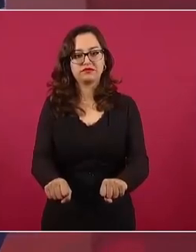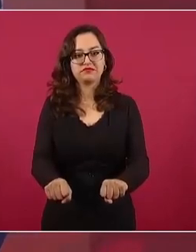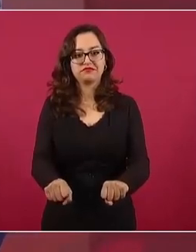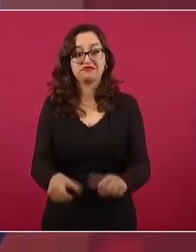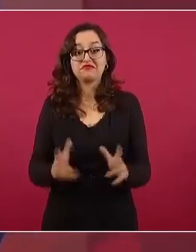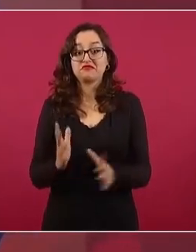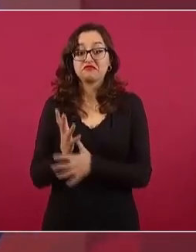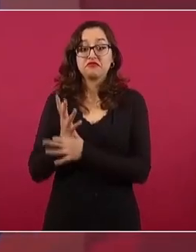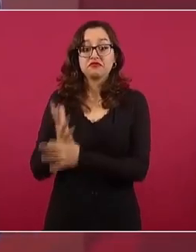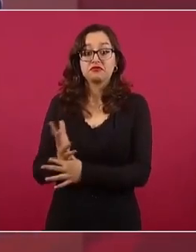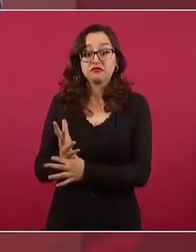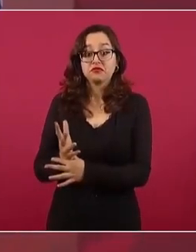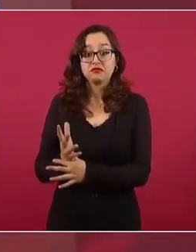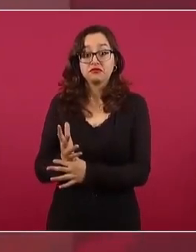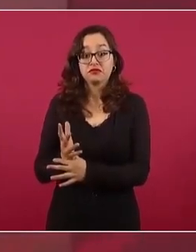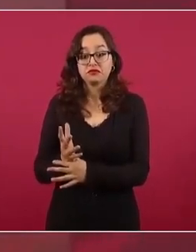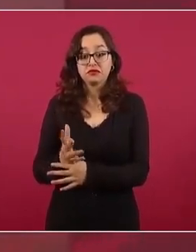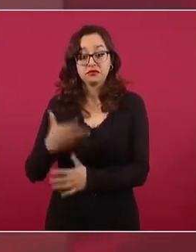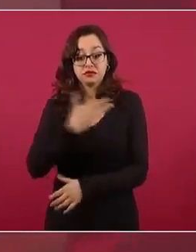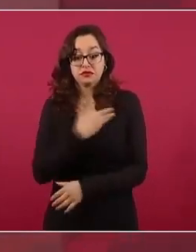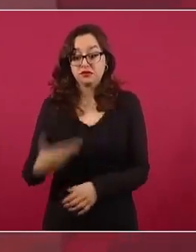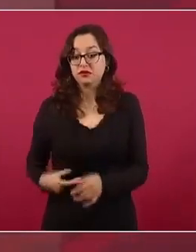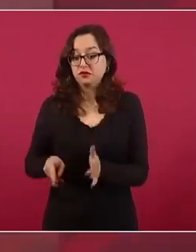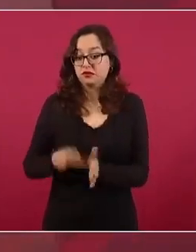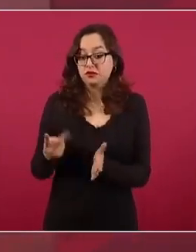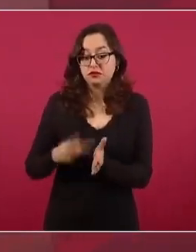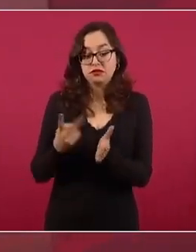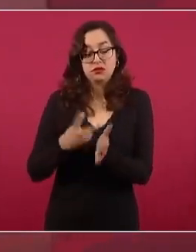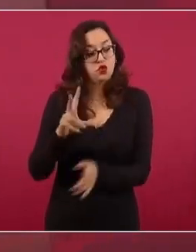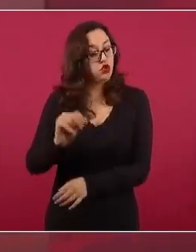reelección, y se queda 34 años.